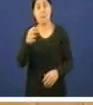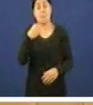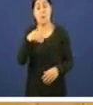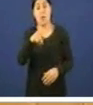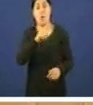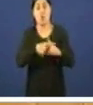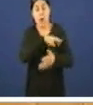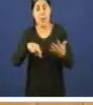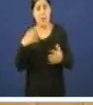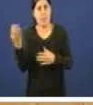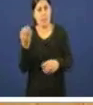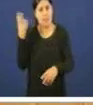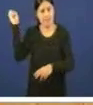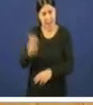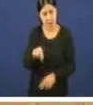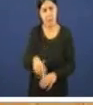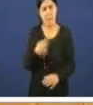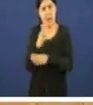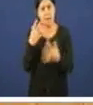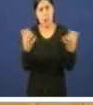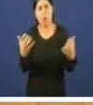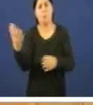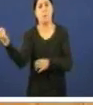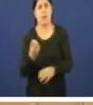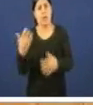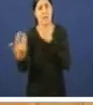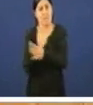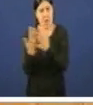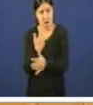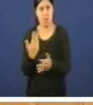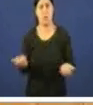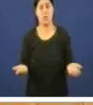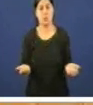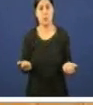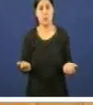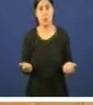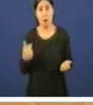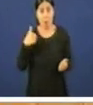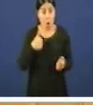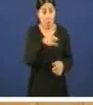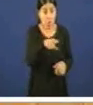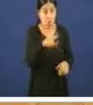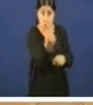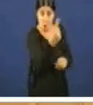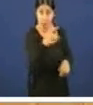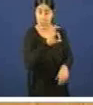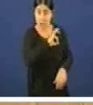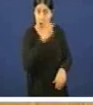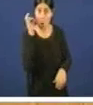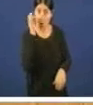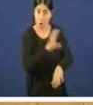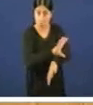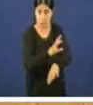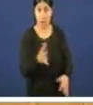ten que comparecer neste Parlamento e ten que dar explicacións deixou na xoa oxe a vostedes, señora conselleira por algo será